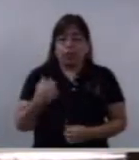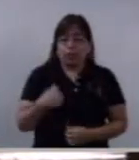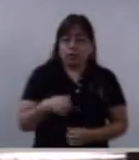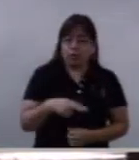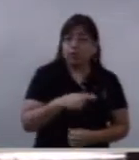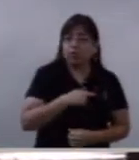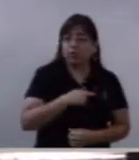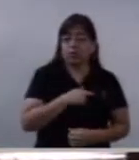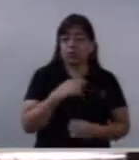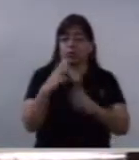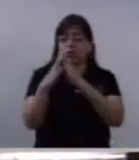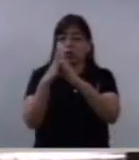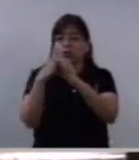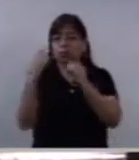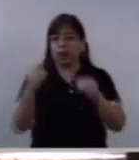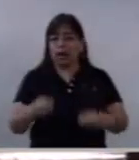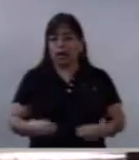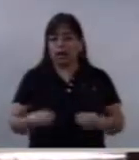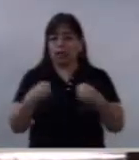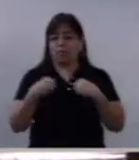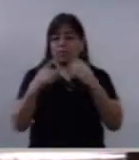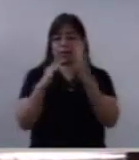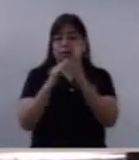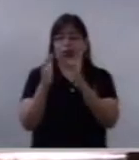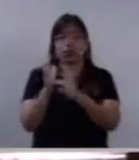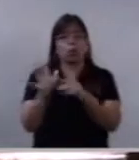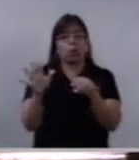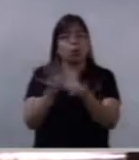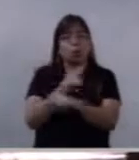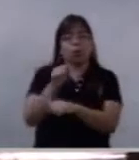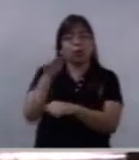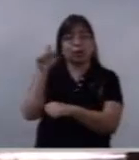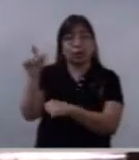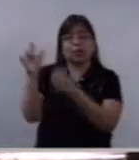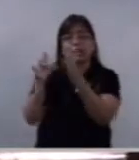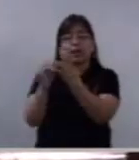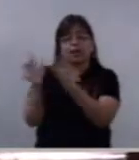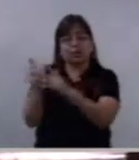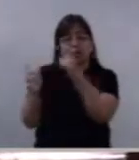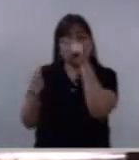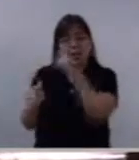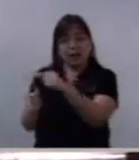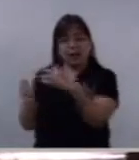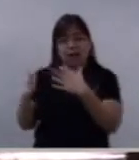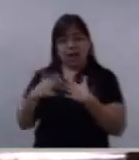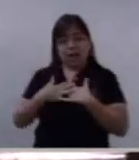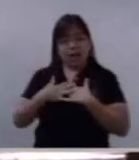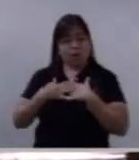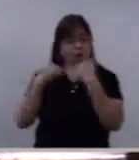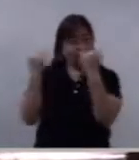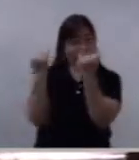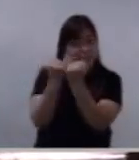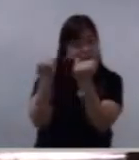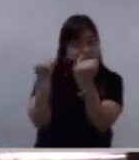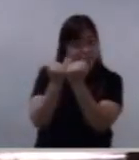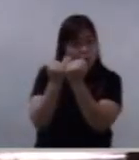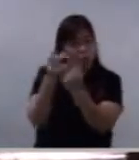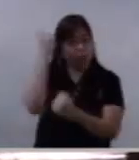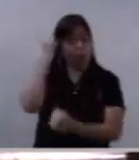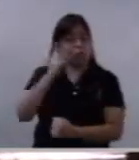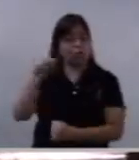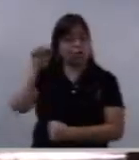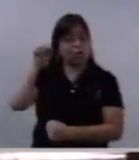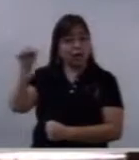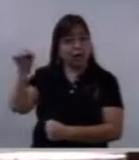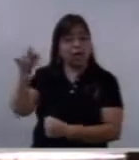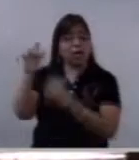piensa como Dios. Él ama como Dios. Él actúa como Dios.